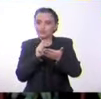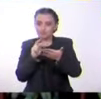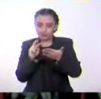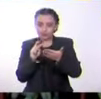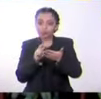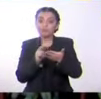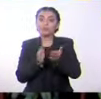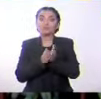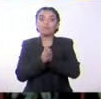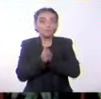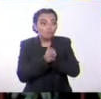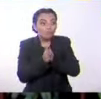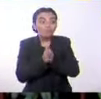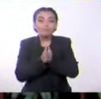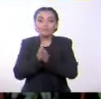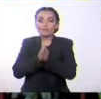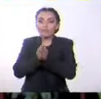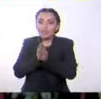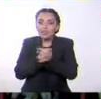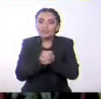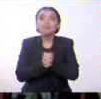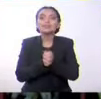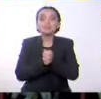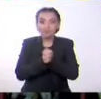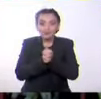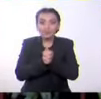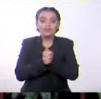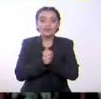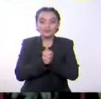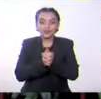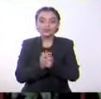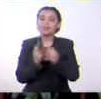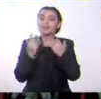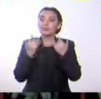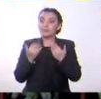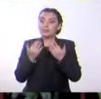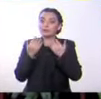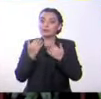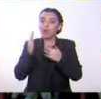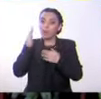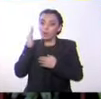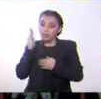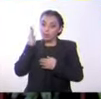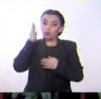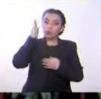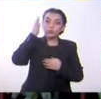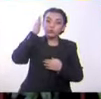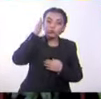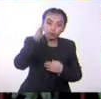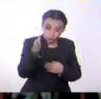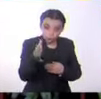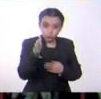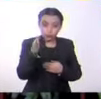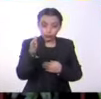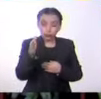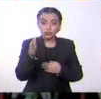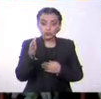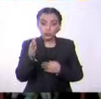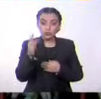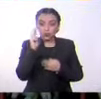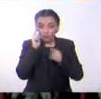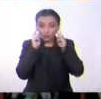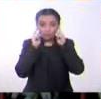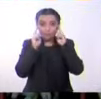importante y muy interesante. Y espero que la próxima vez también nos acompañes siempre en este